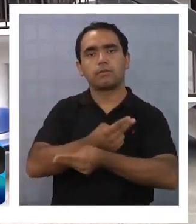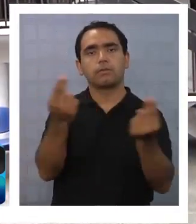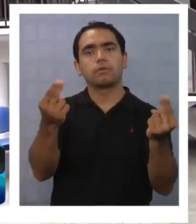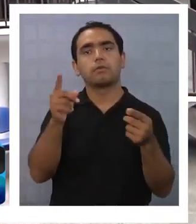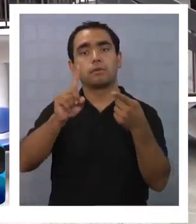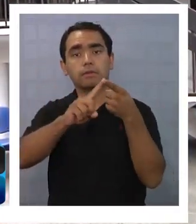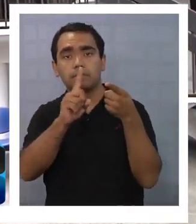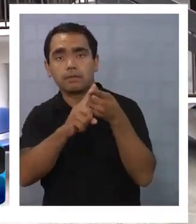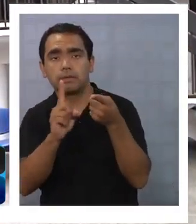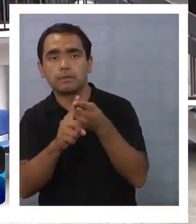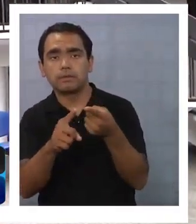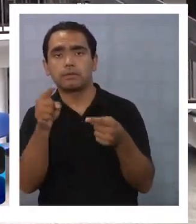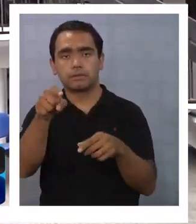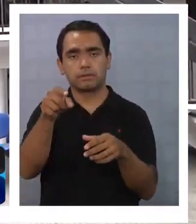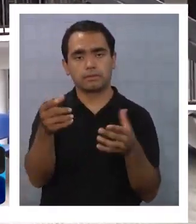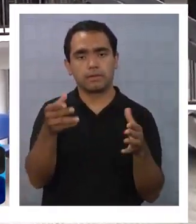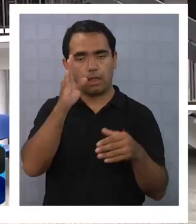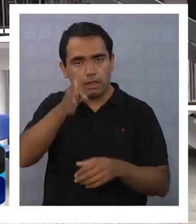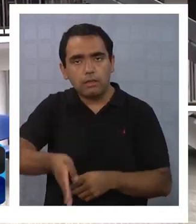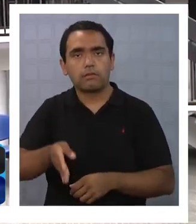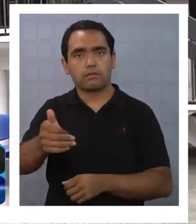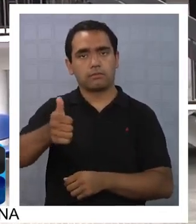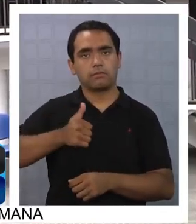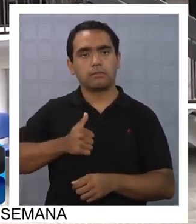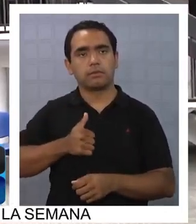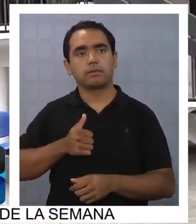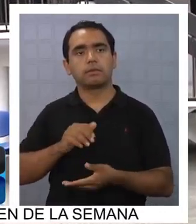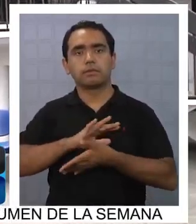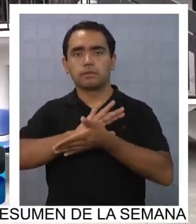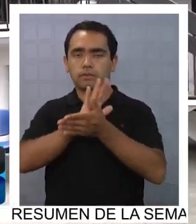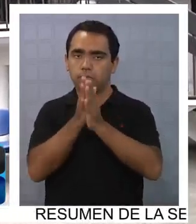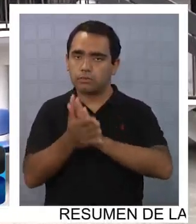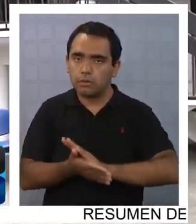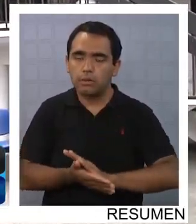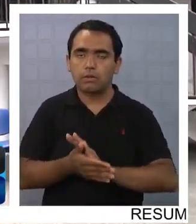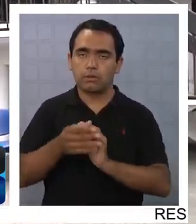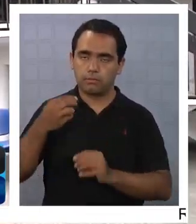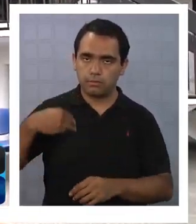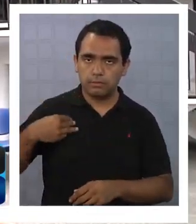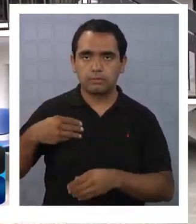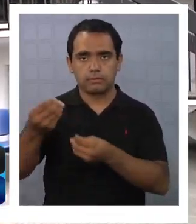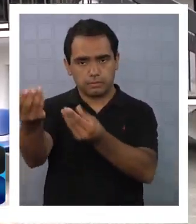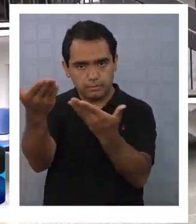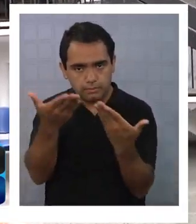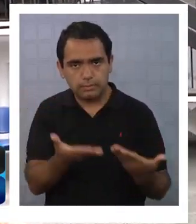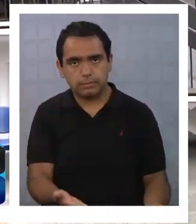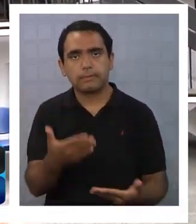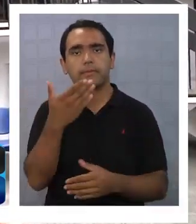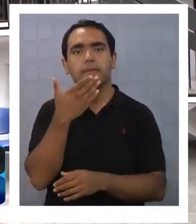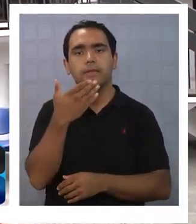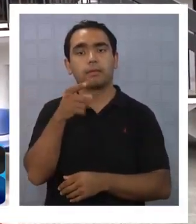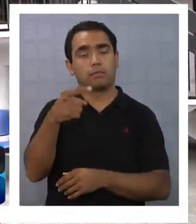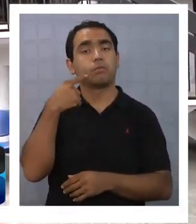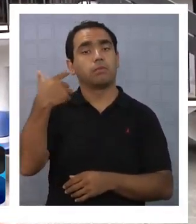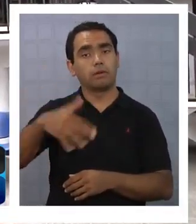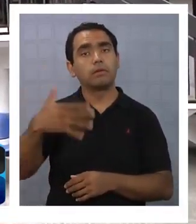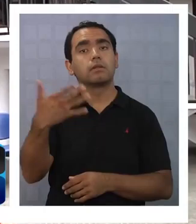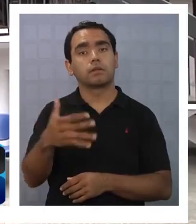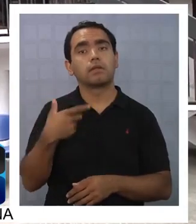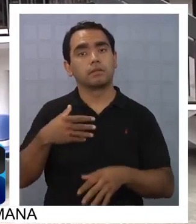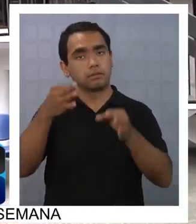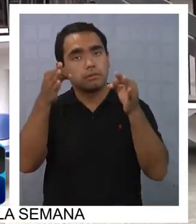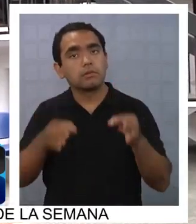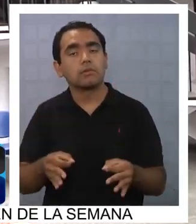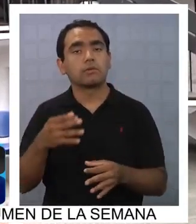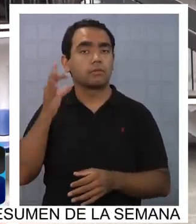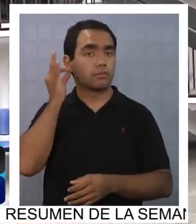Consejo debe cumplir. Están invitados también los municipios, que son actores relevantes en el plan de seguridad para toda